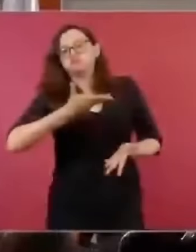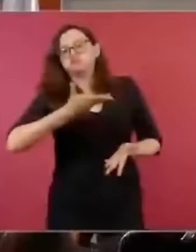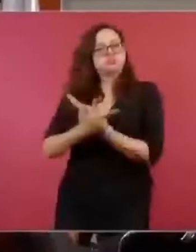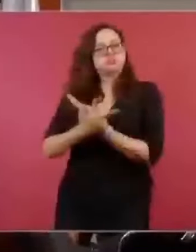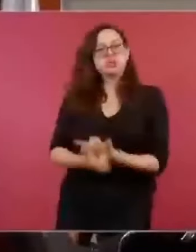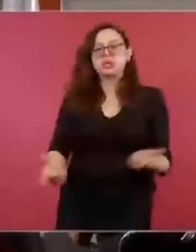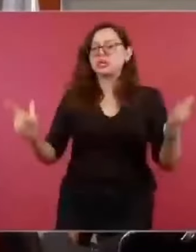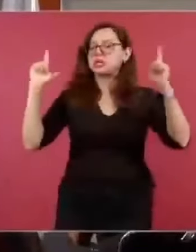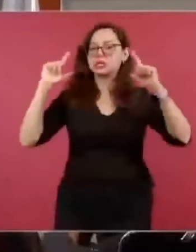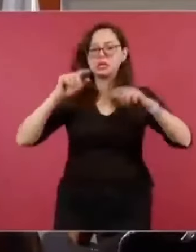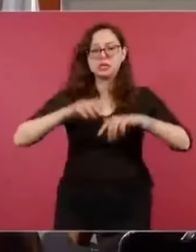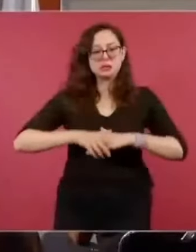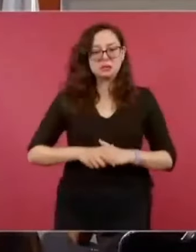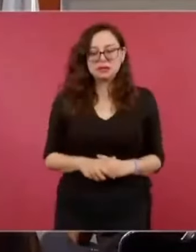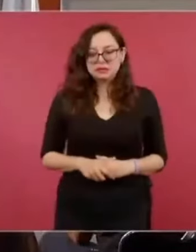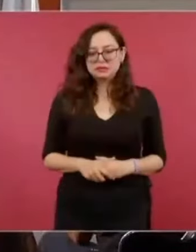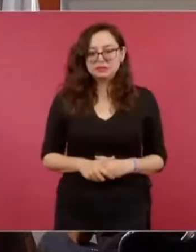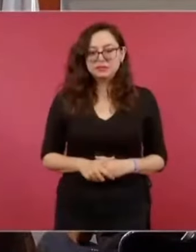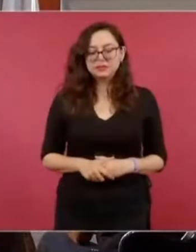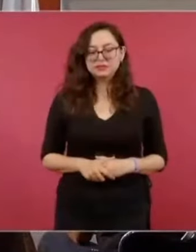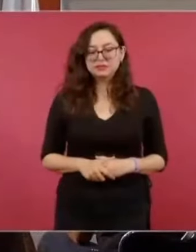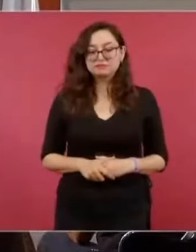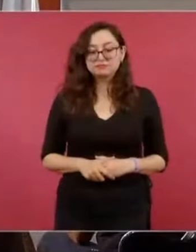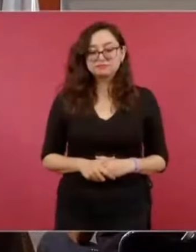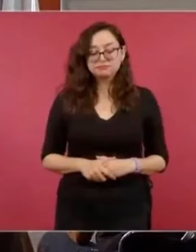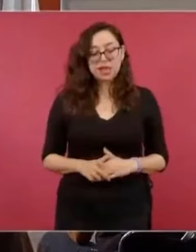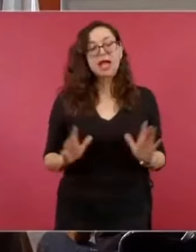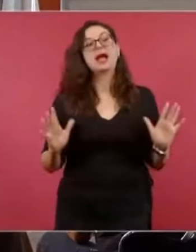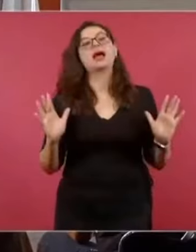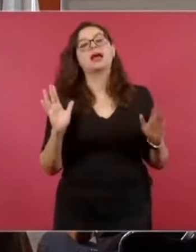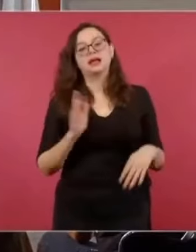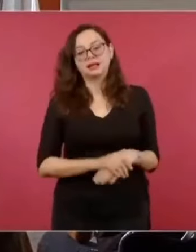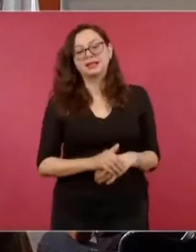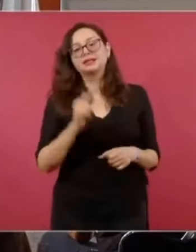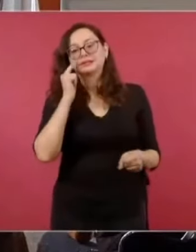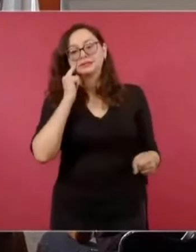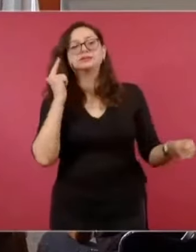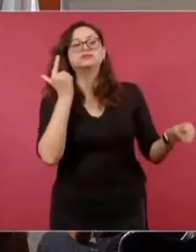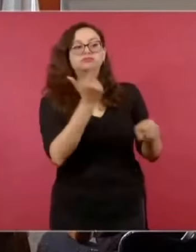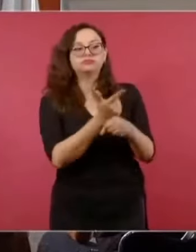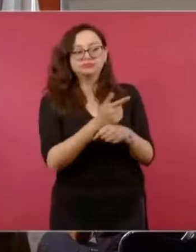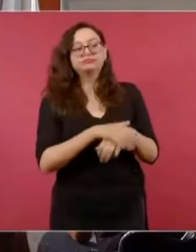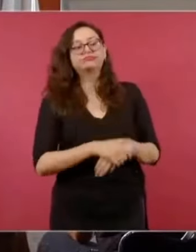Ese es el fondo del asunto. ¿Qué pasaba?